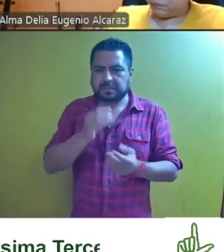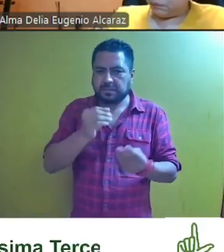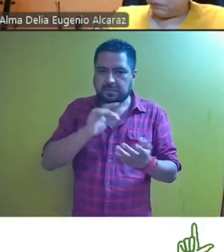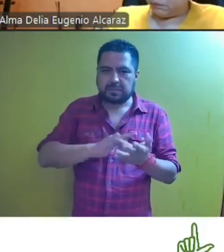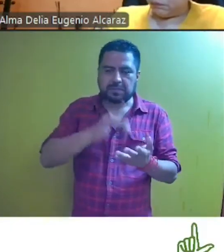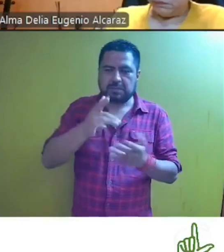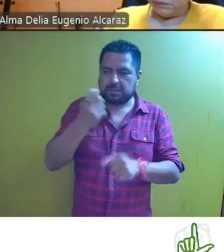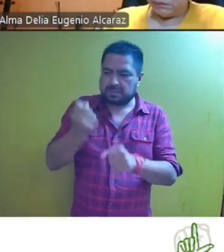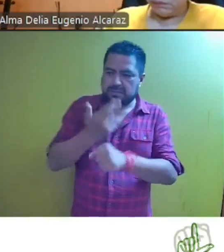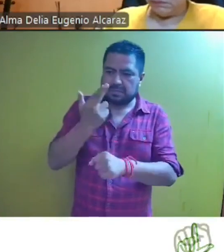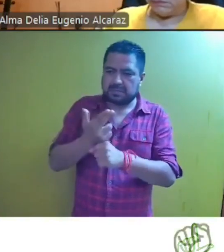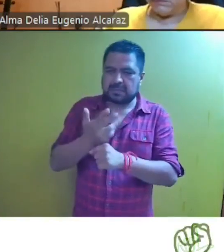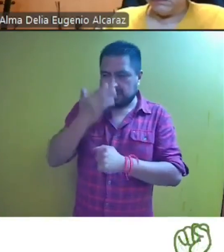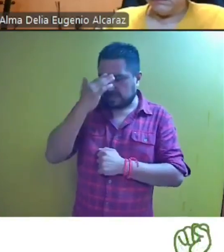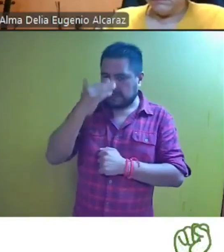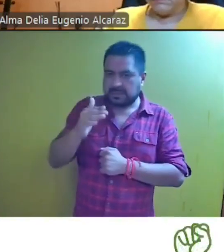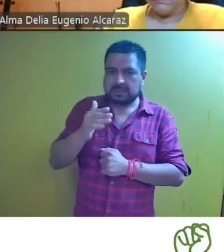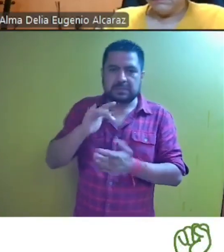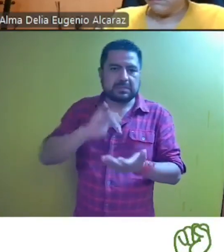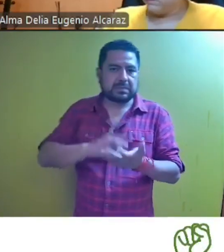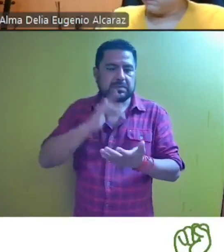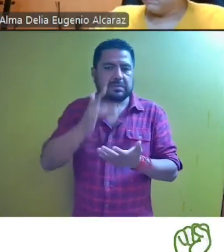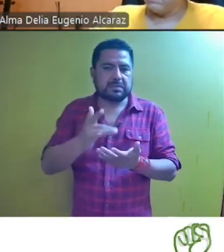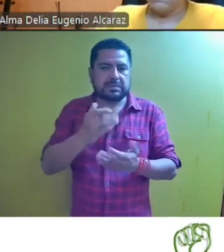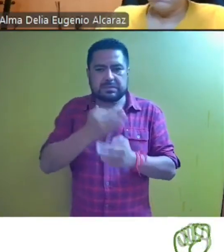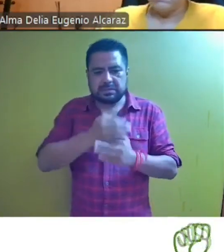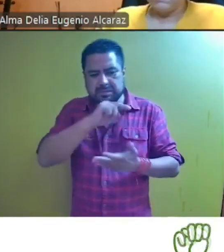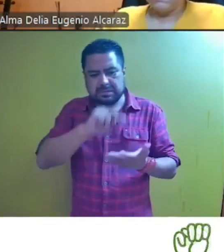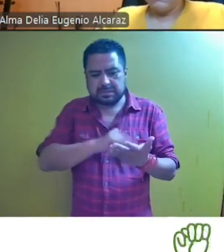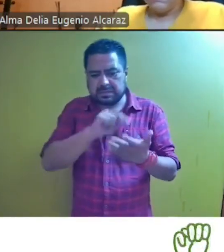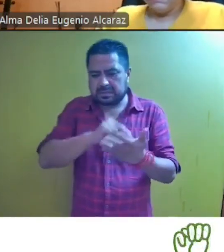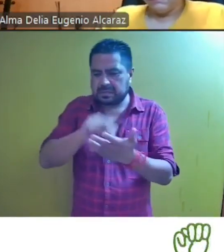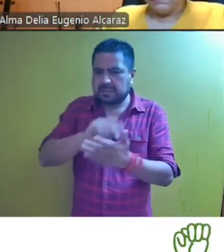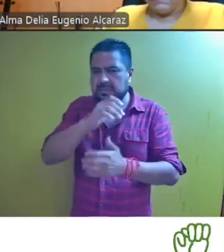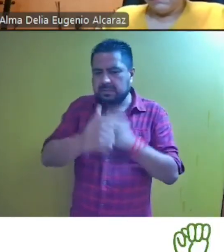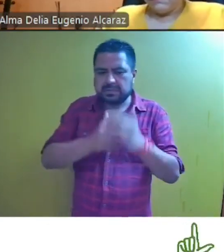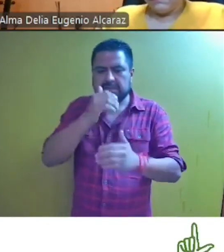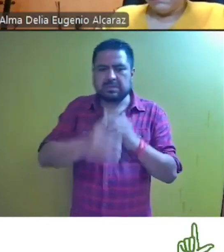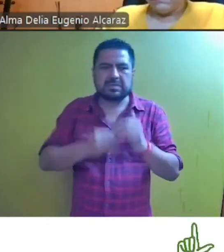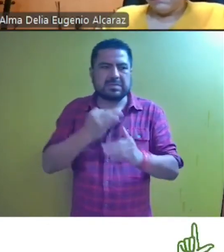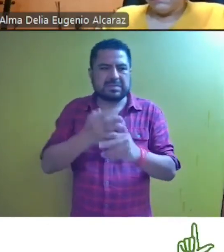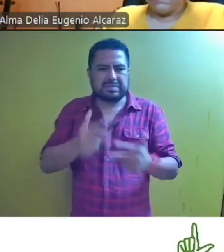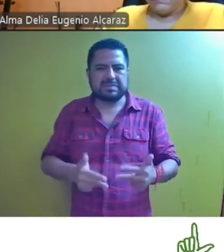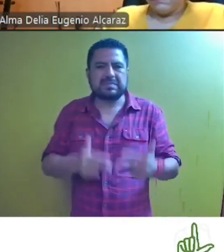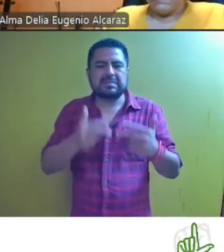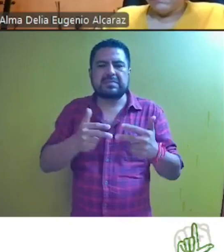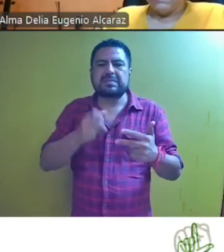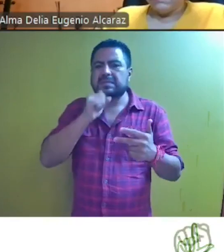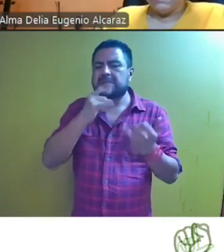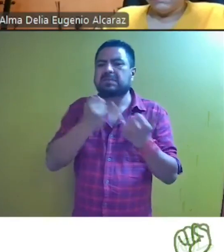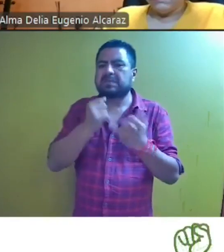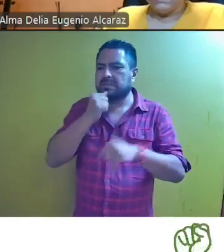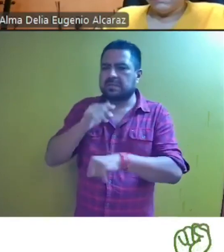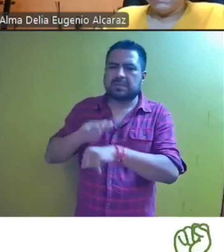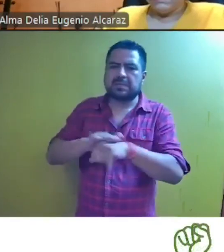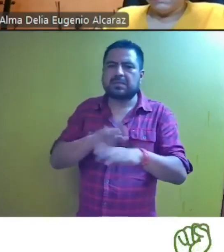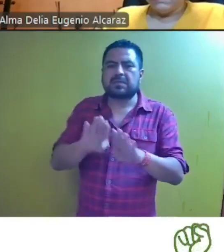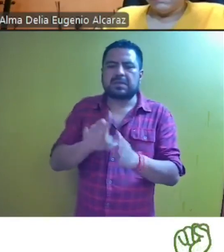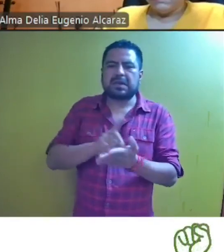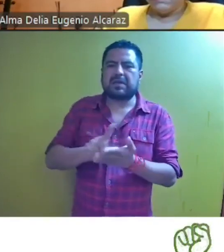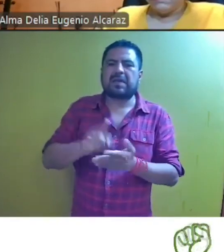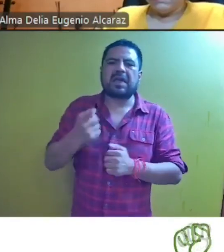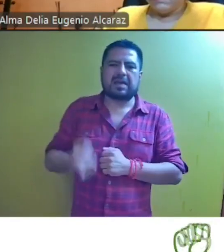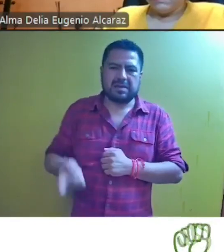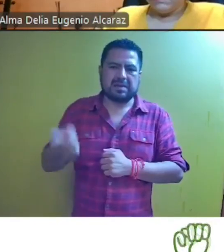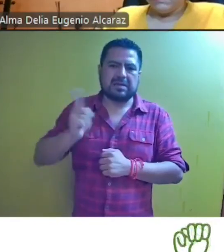gracias señor secretario agradeceré se sirva recabar las firmas a la conclusión de la presente sesión y se notifique como en